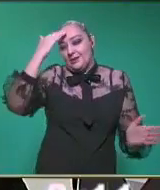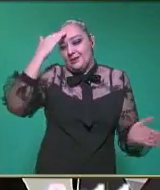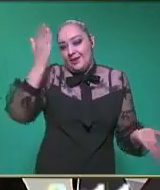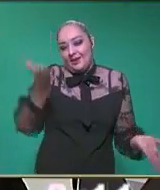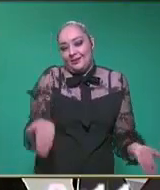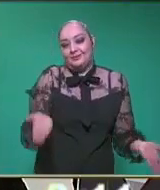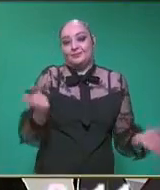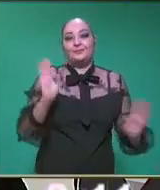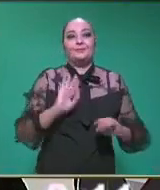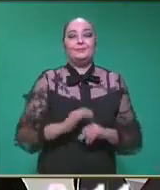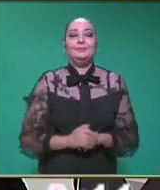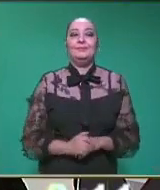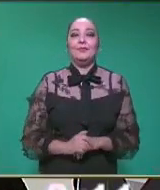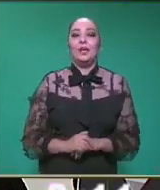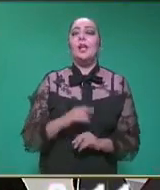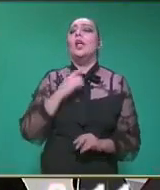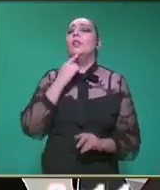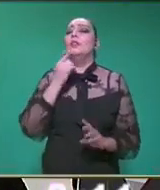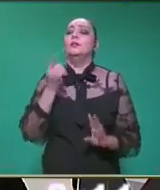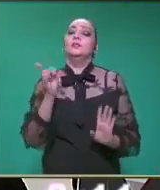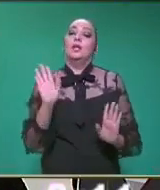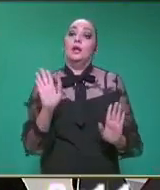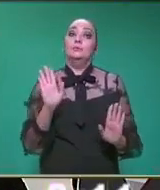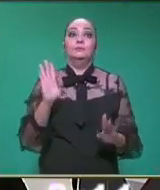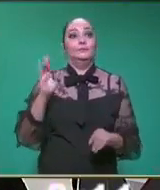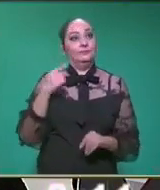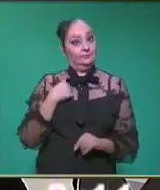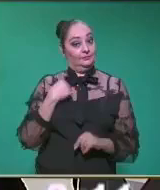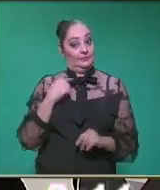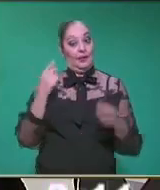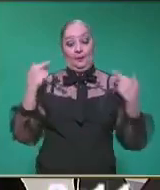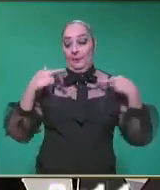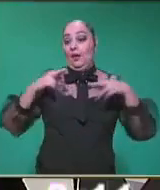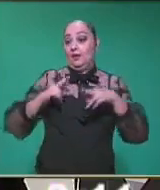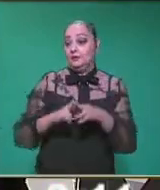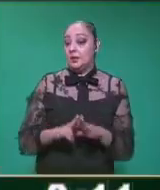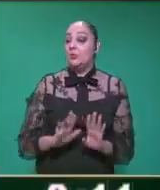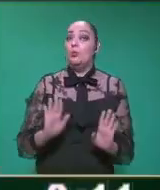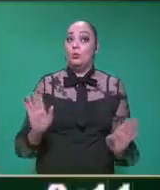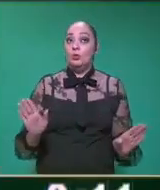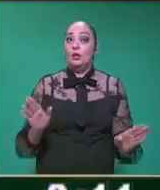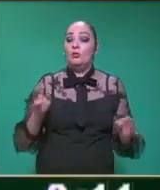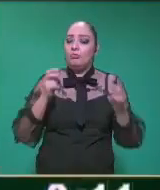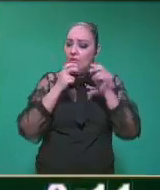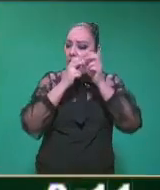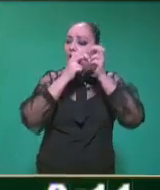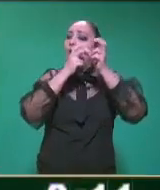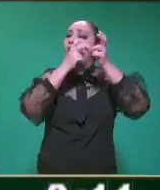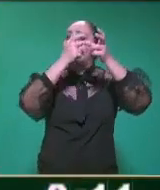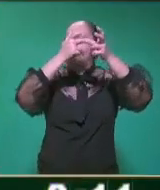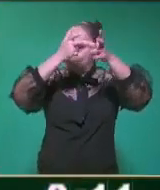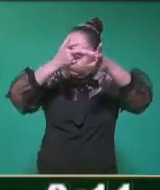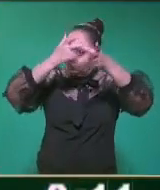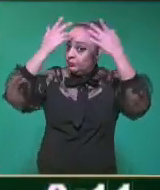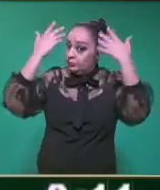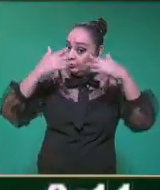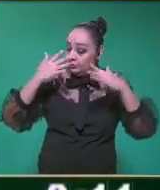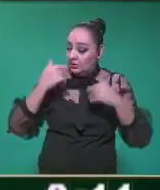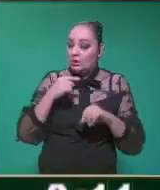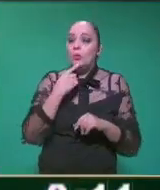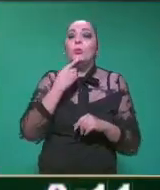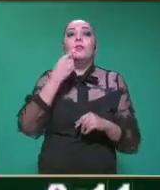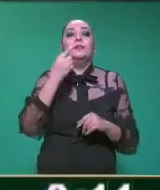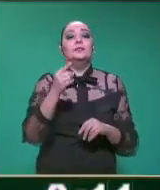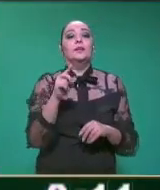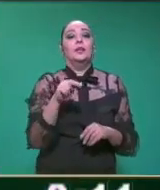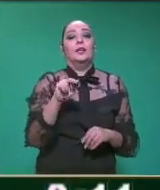maestra. Y, pues bueno, de entrada, pues es una maestra muy inteligente. Inteligente. Inteligente